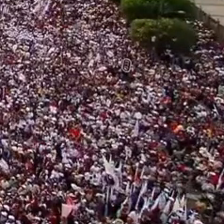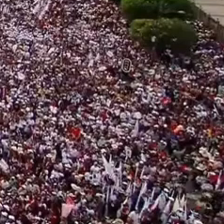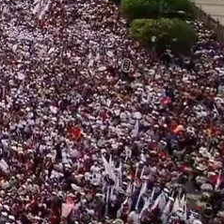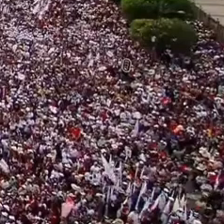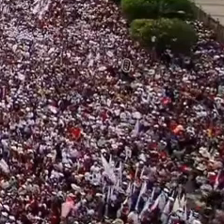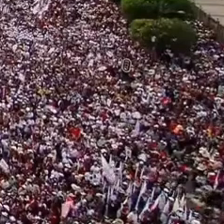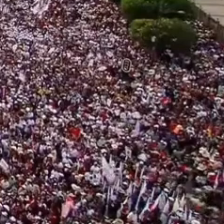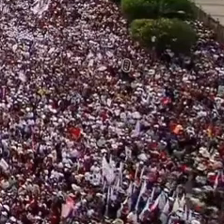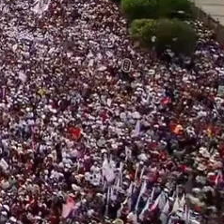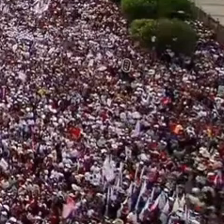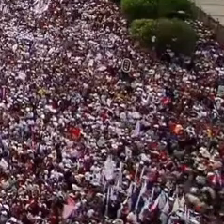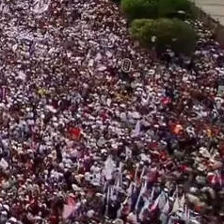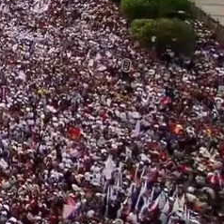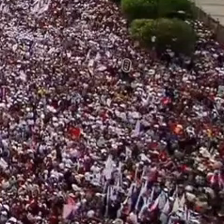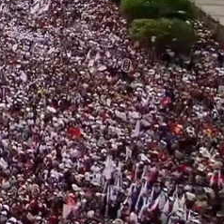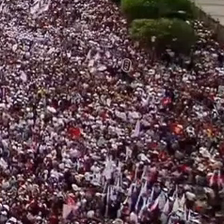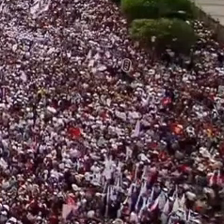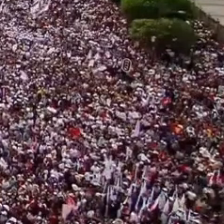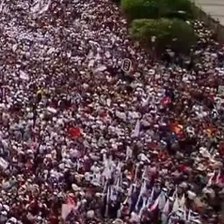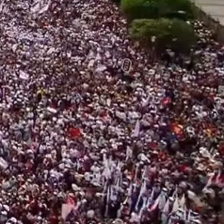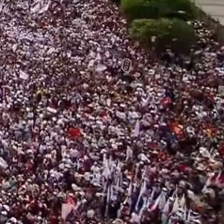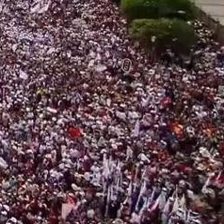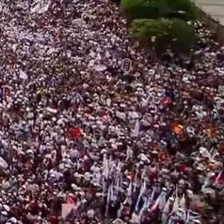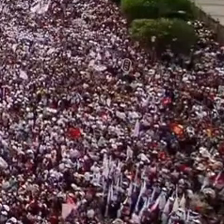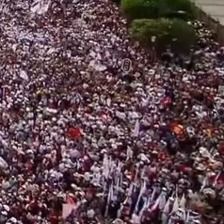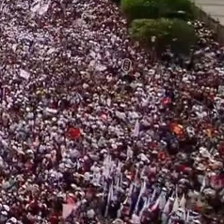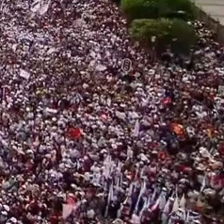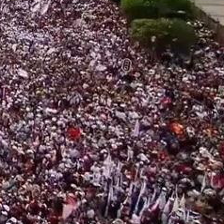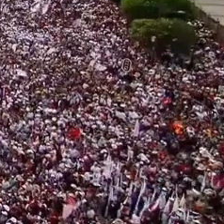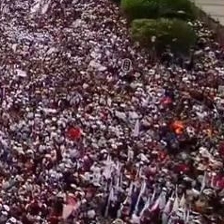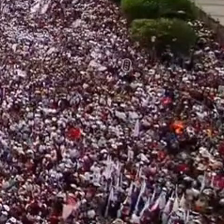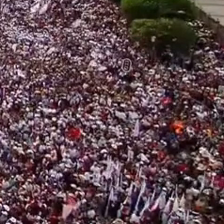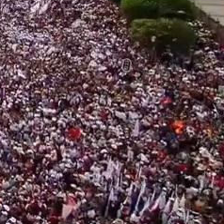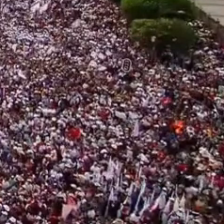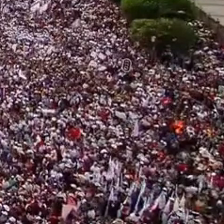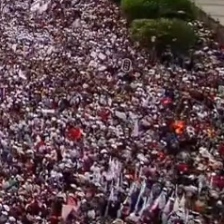¡Buenas y patrióticas tardes compañeros!